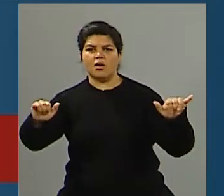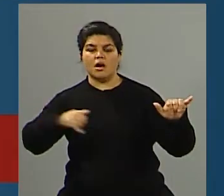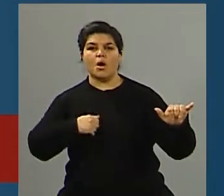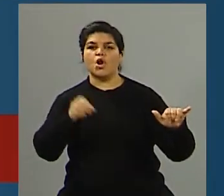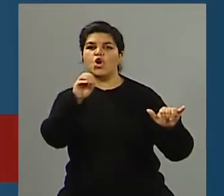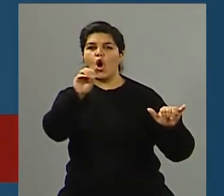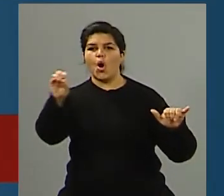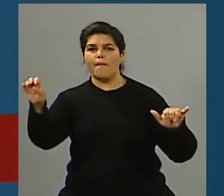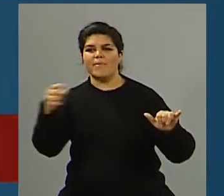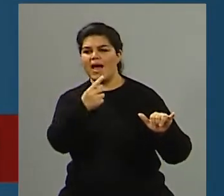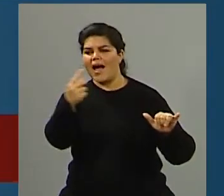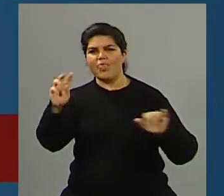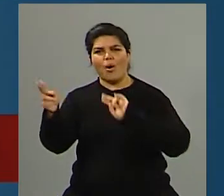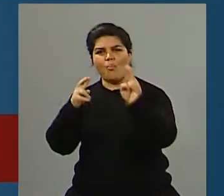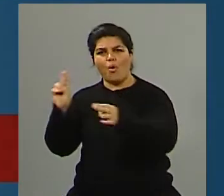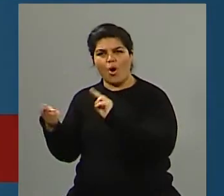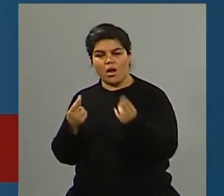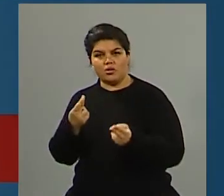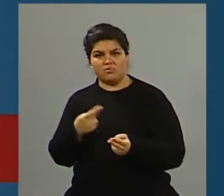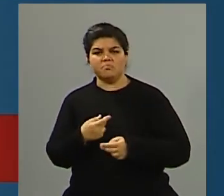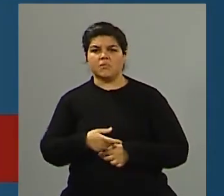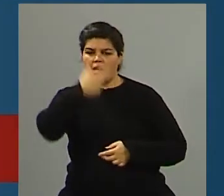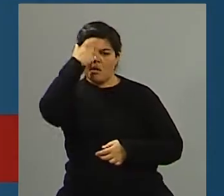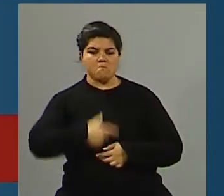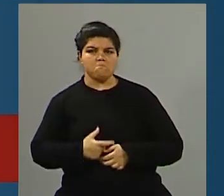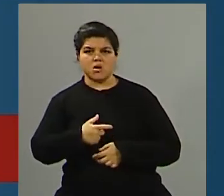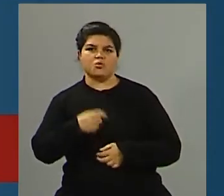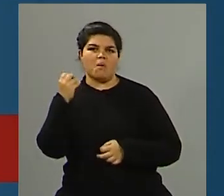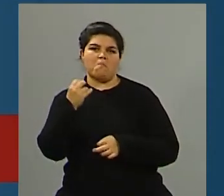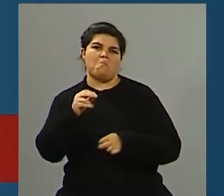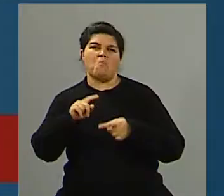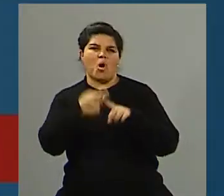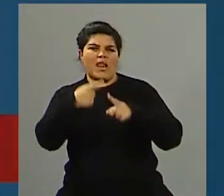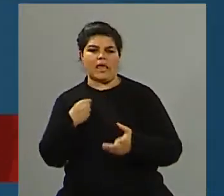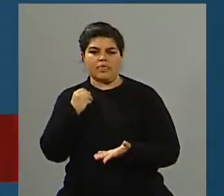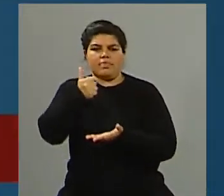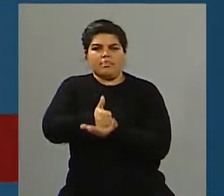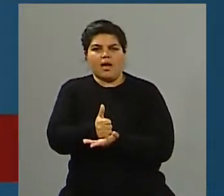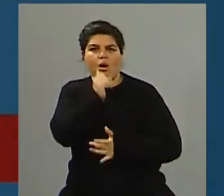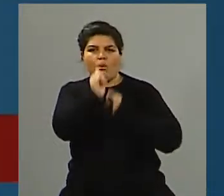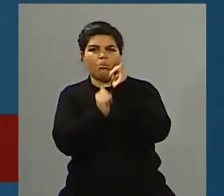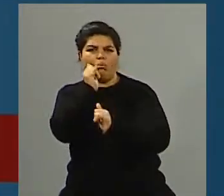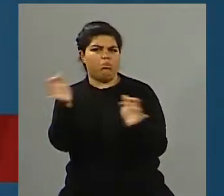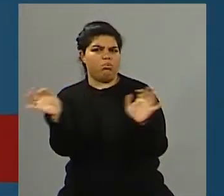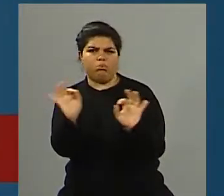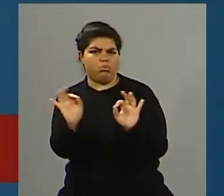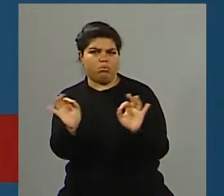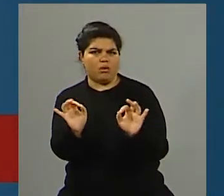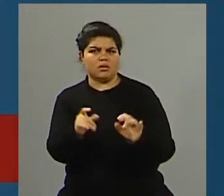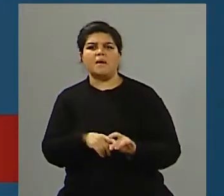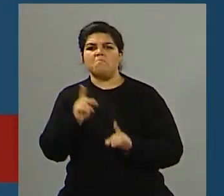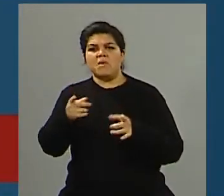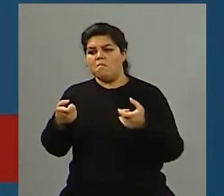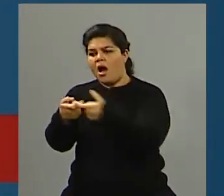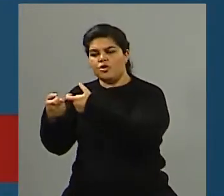oficiales, nadie habló, simplemente fueron los familiares, todas las asociaciones que estuvieron ayudando, justamente para